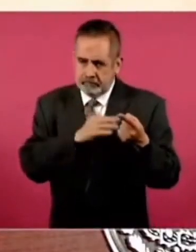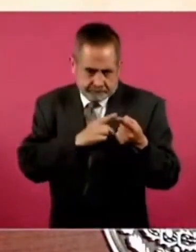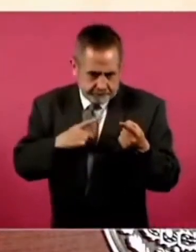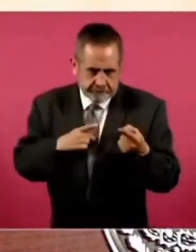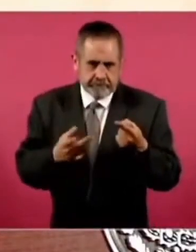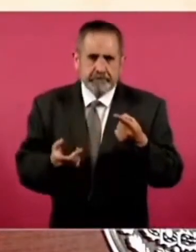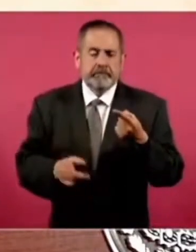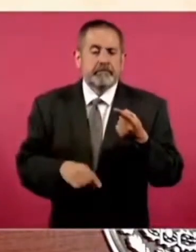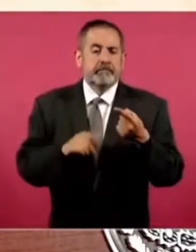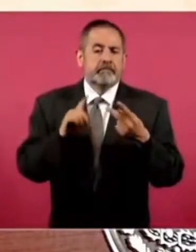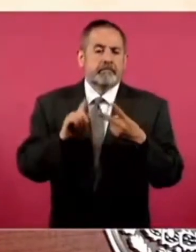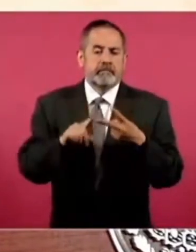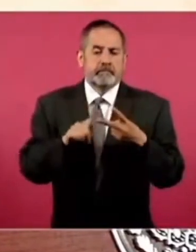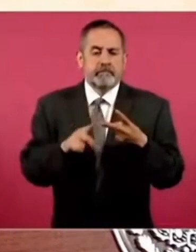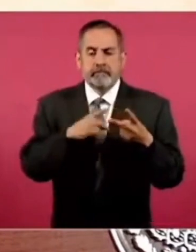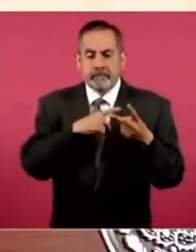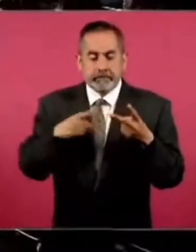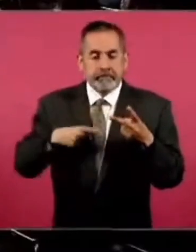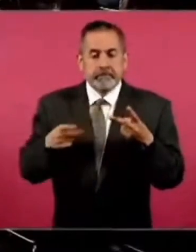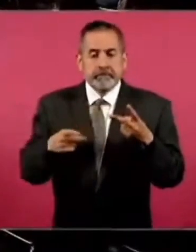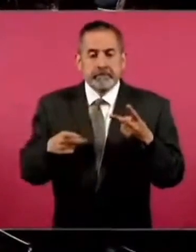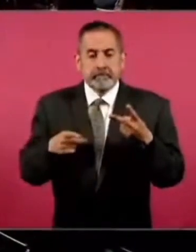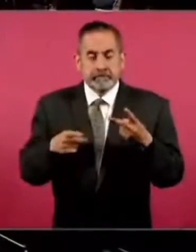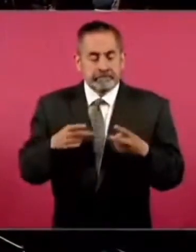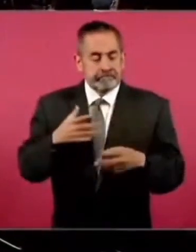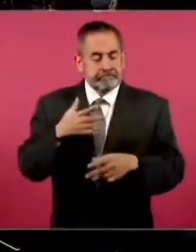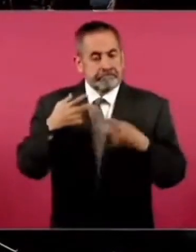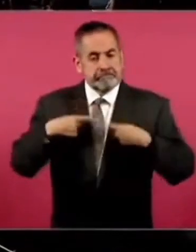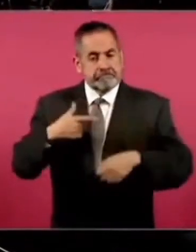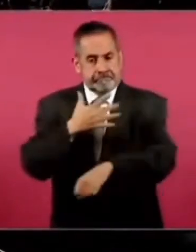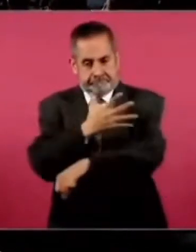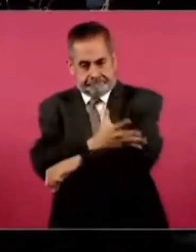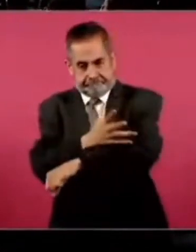Y. Fundamentalmente. Tienen que ser. Gentes íntegras.